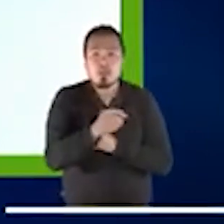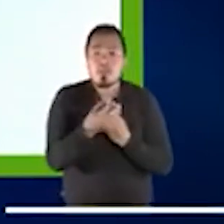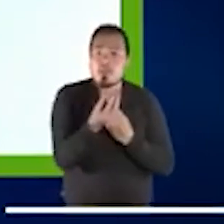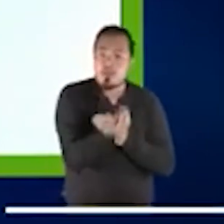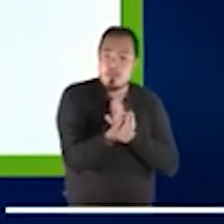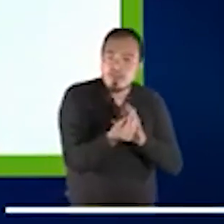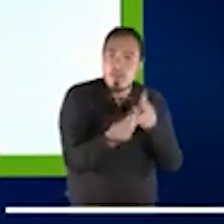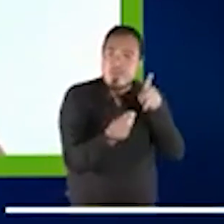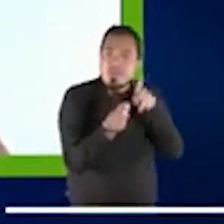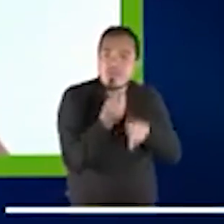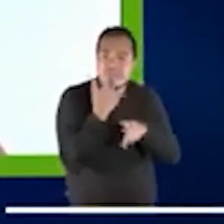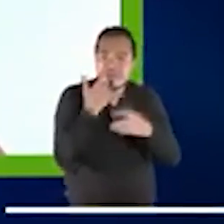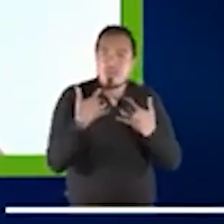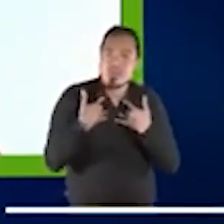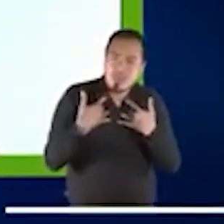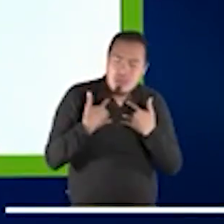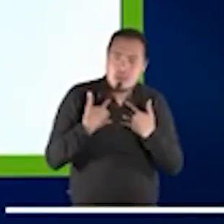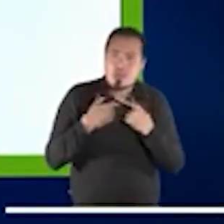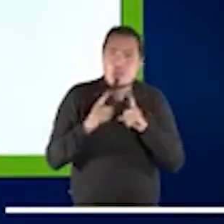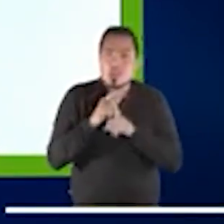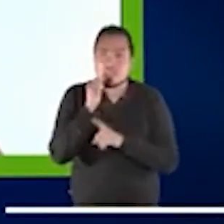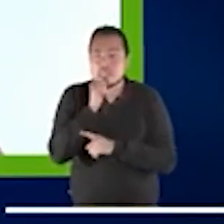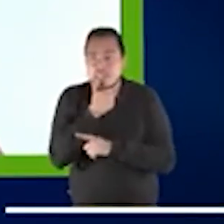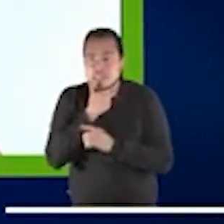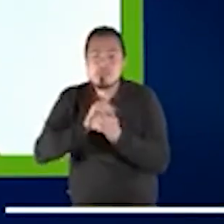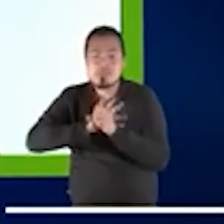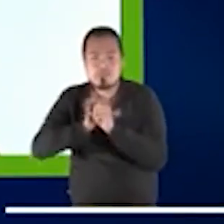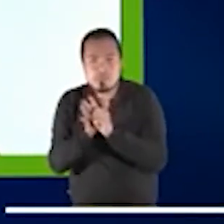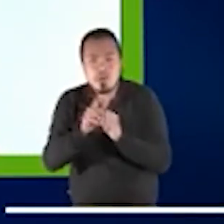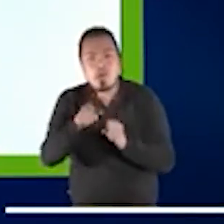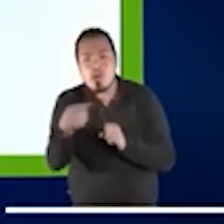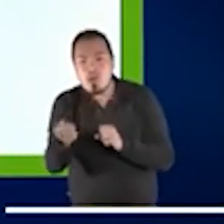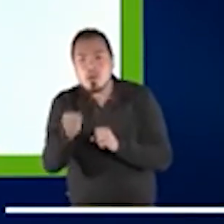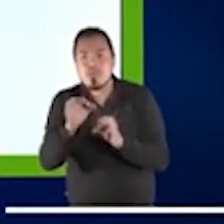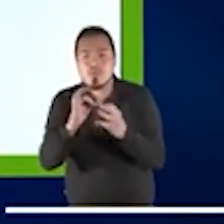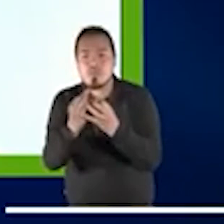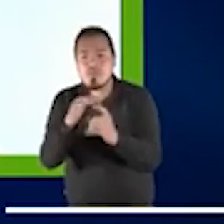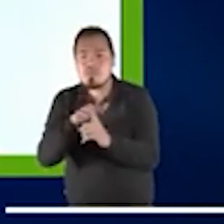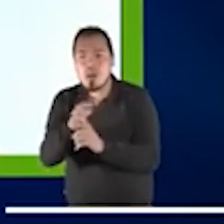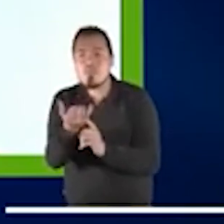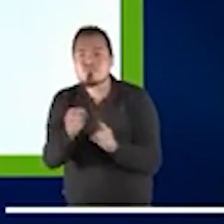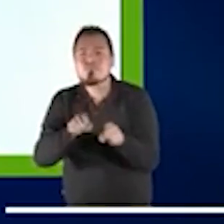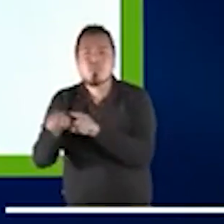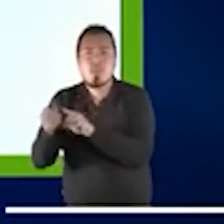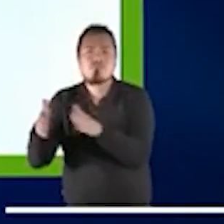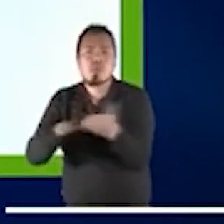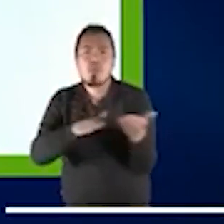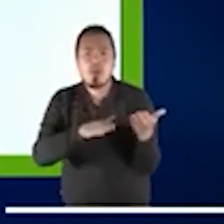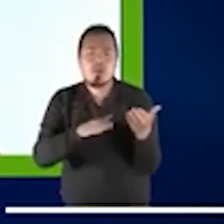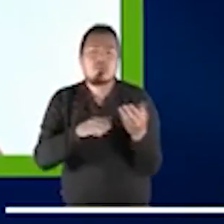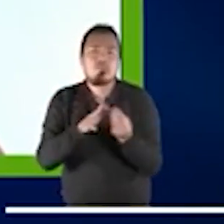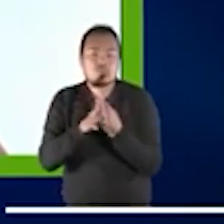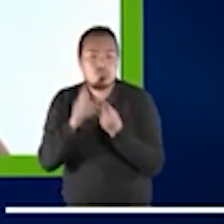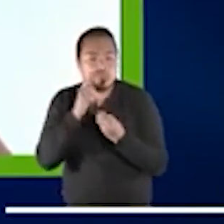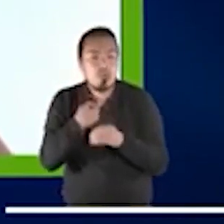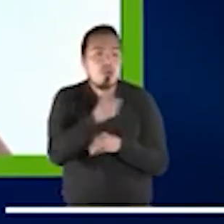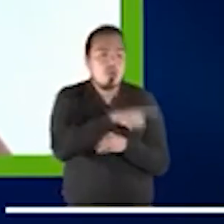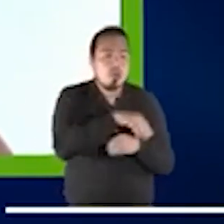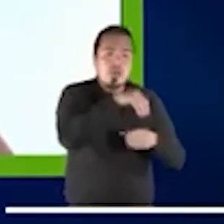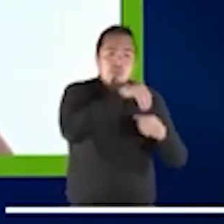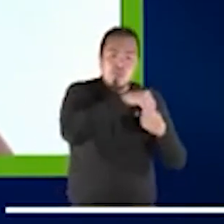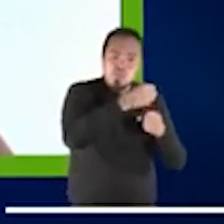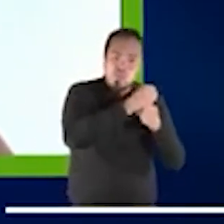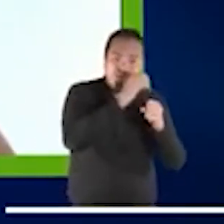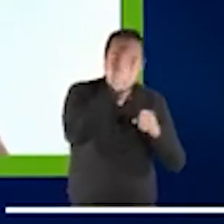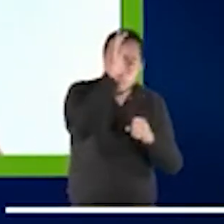familiares de gente que ha muerto por el COVID o son trabajadores de hospitales que se sintieron no muy protegidos para el sistema y que no